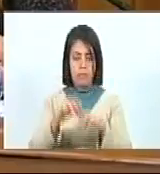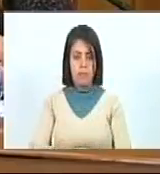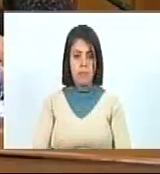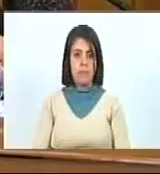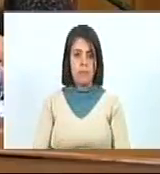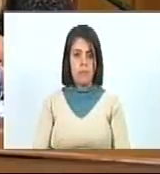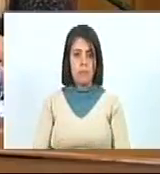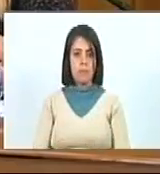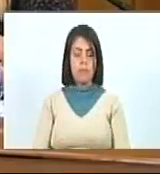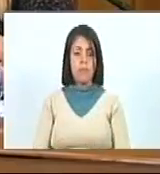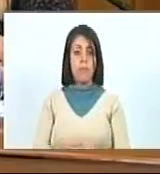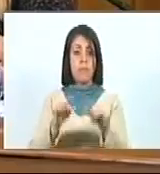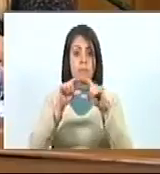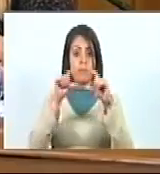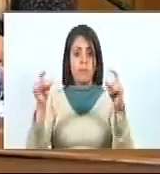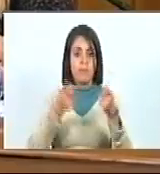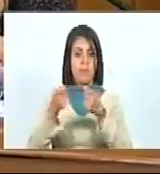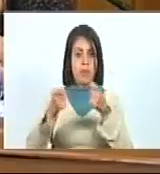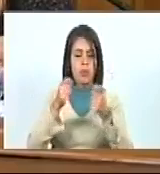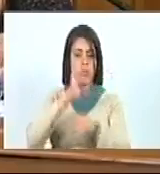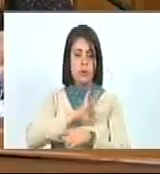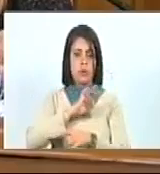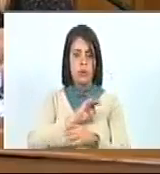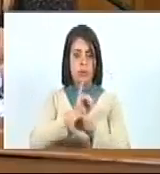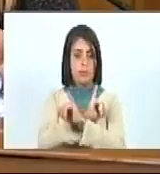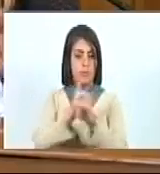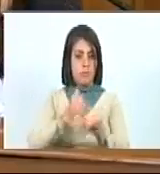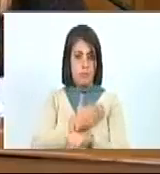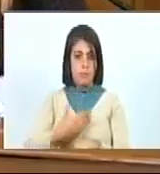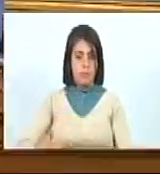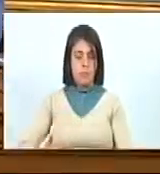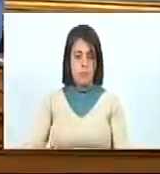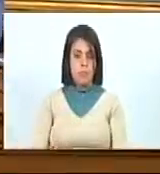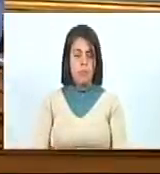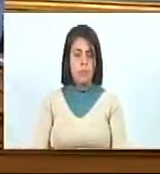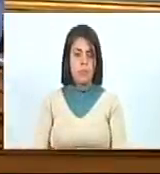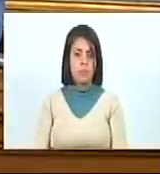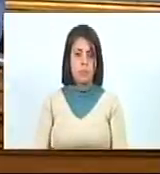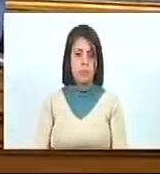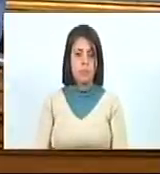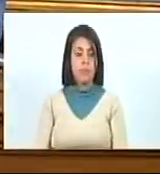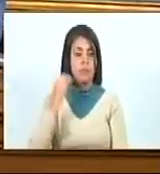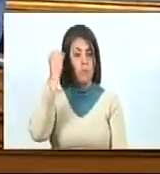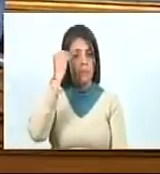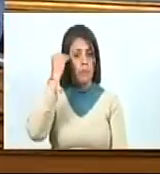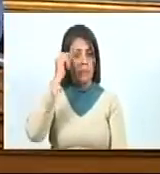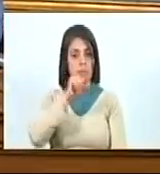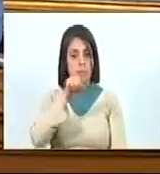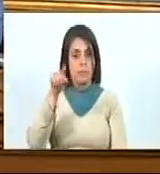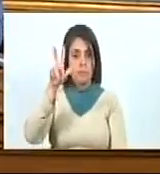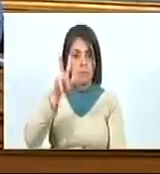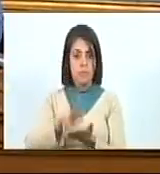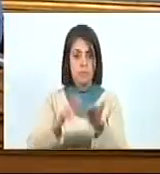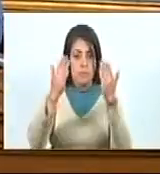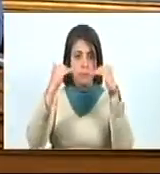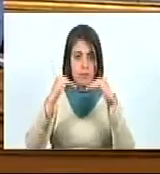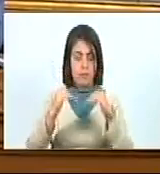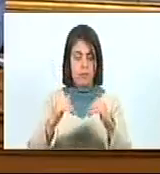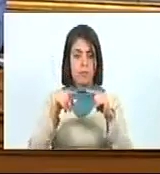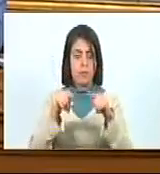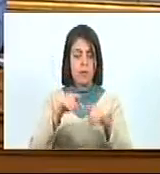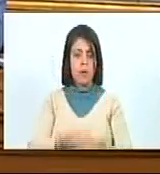manera. Epígrafe contra la orilla social. Esto, ciudadano vicepresidente. En consideración, aprobado.